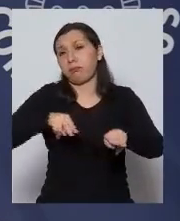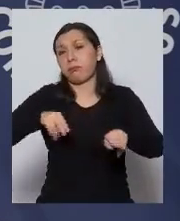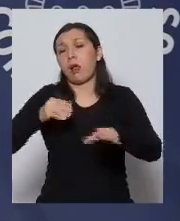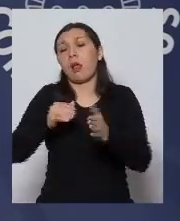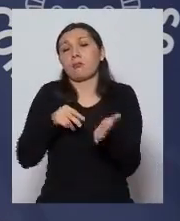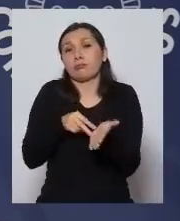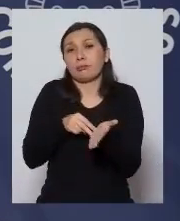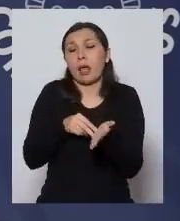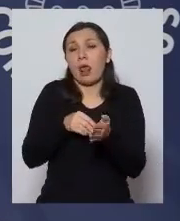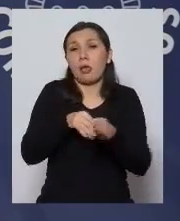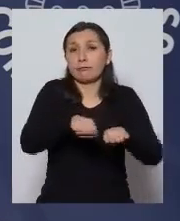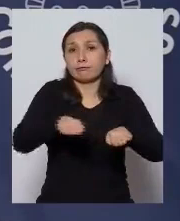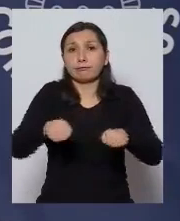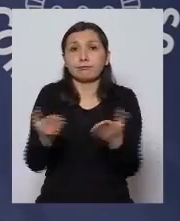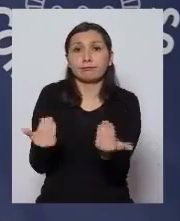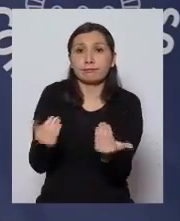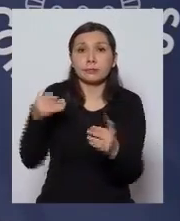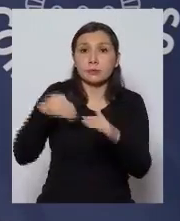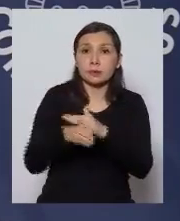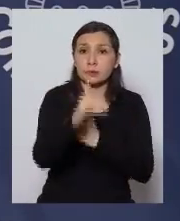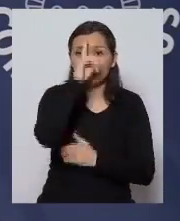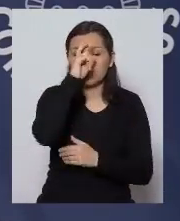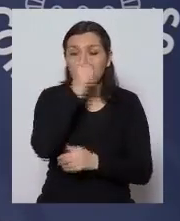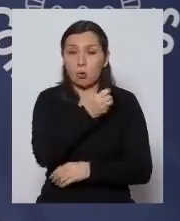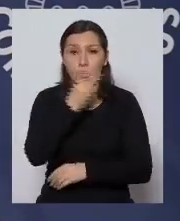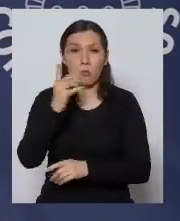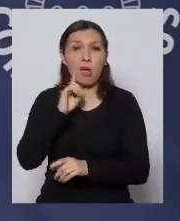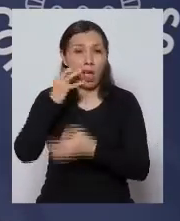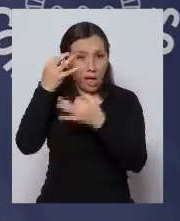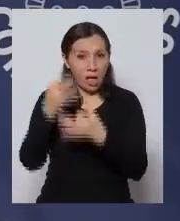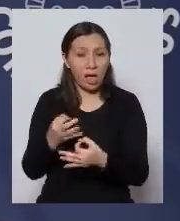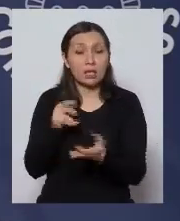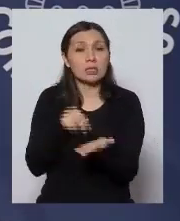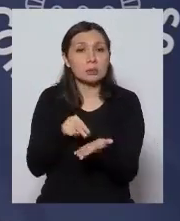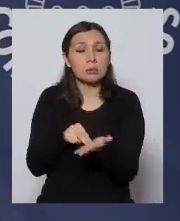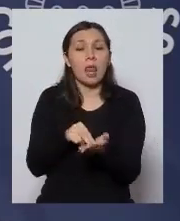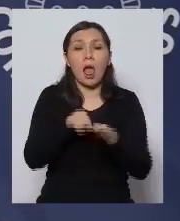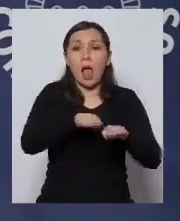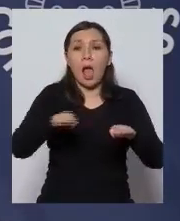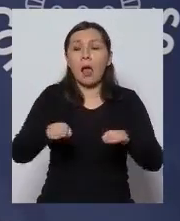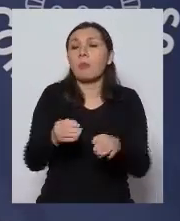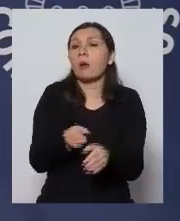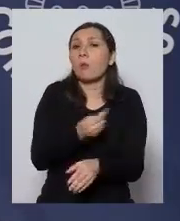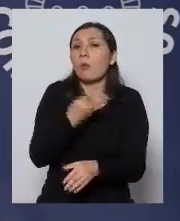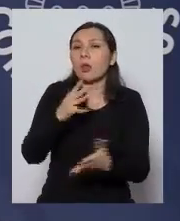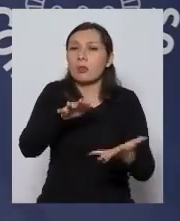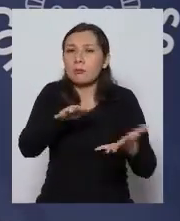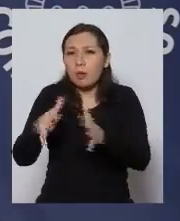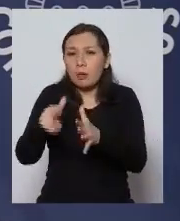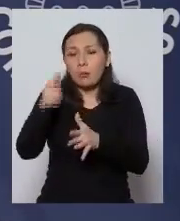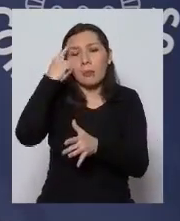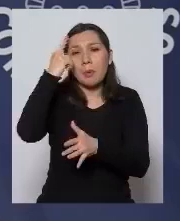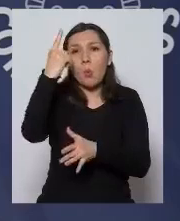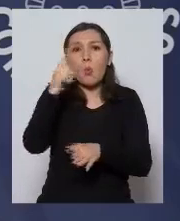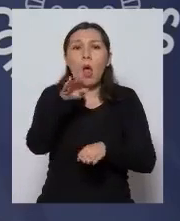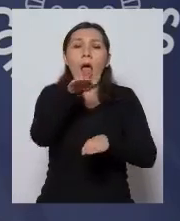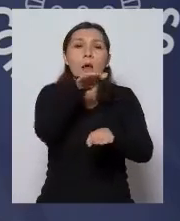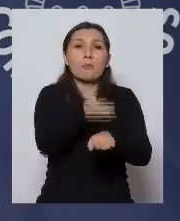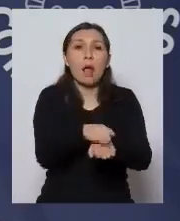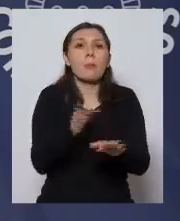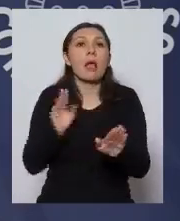esperando existe una cifra sobre esa cantidad de personas que está esperando una cama cuánto es en promedio se espera para una cama